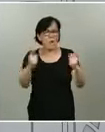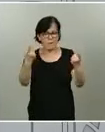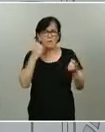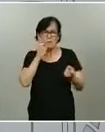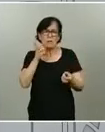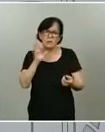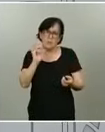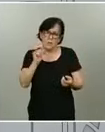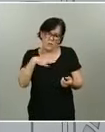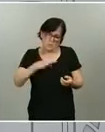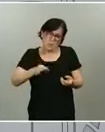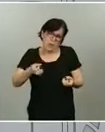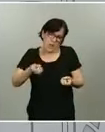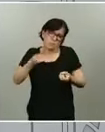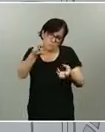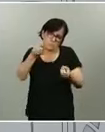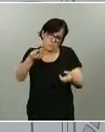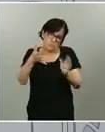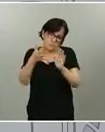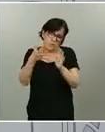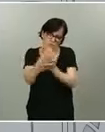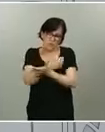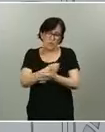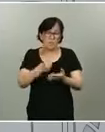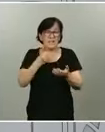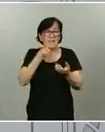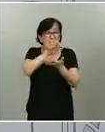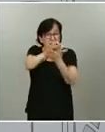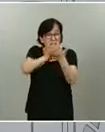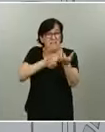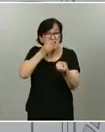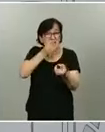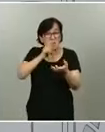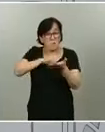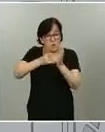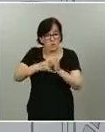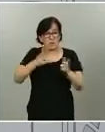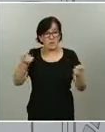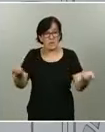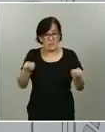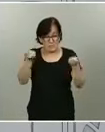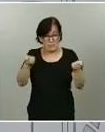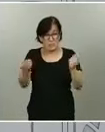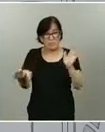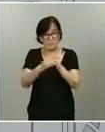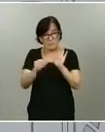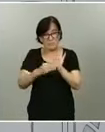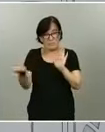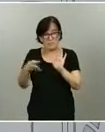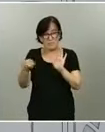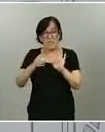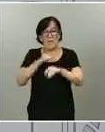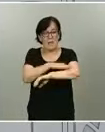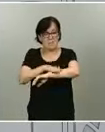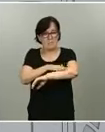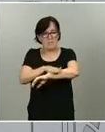pondrán en conocimiento de todos. Y en los informes técnicos que vamos publicando en el Ministerio, que vamos actualizando